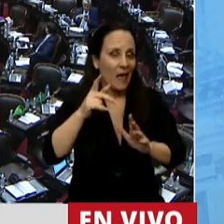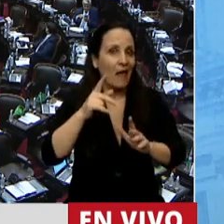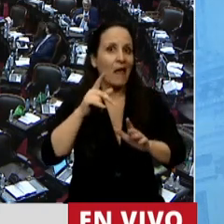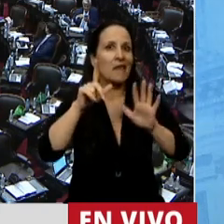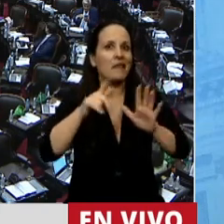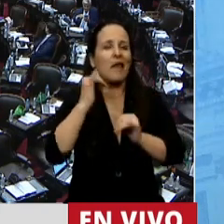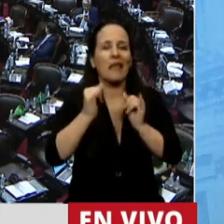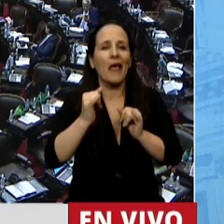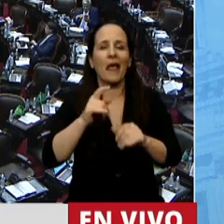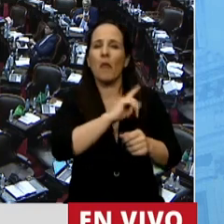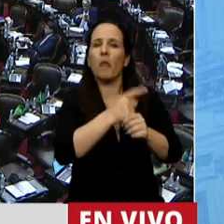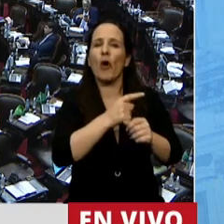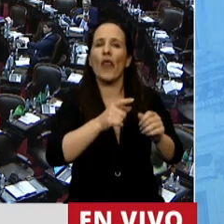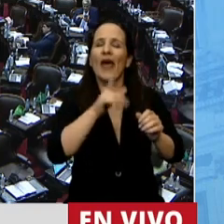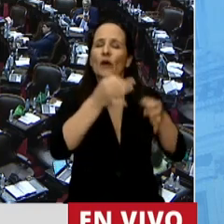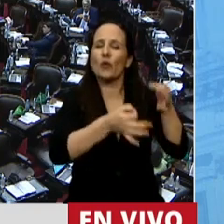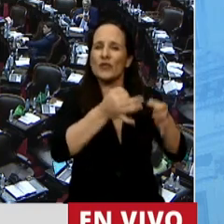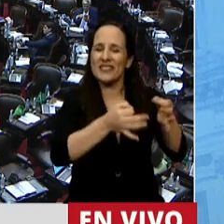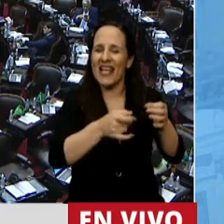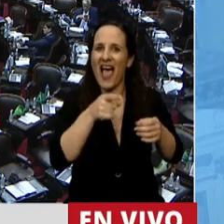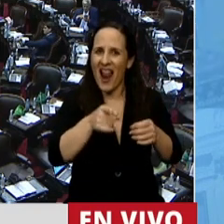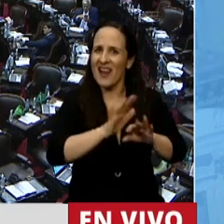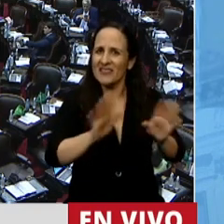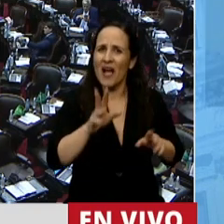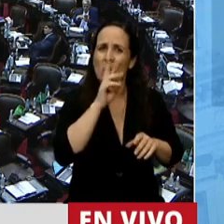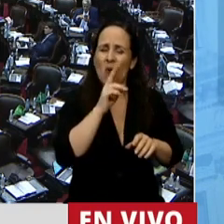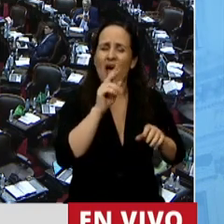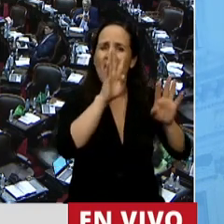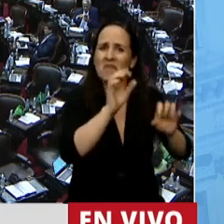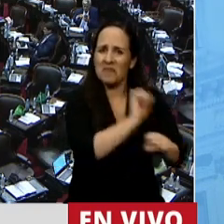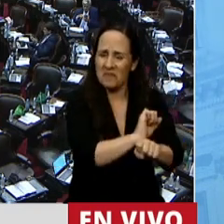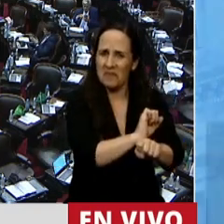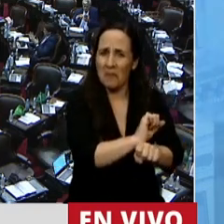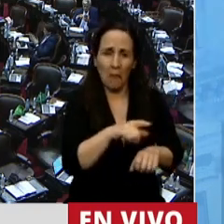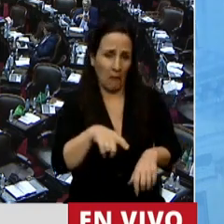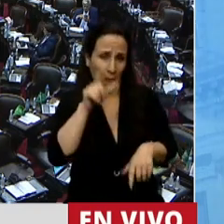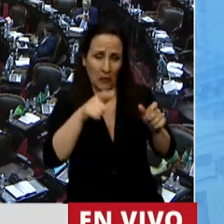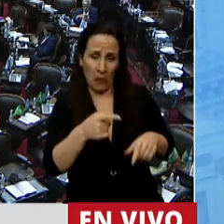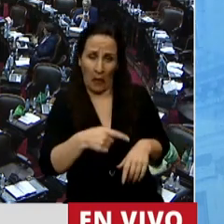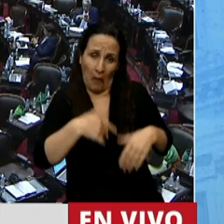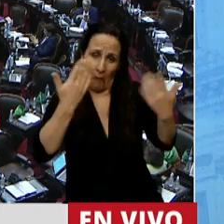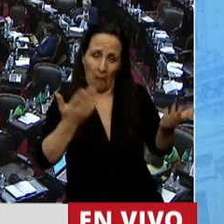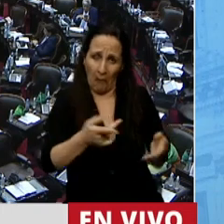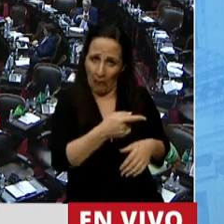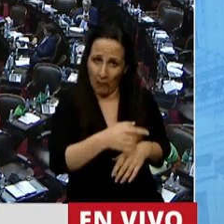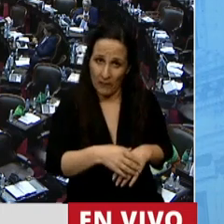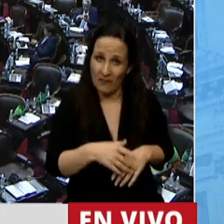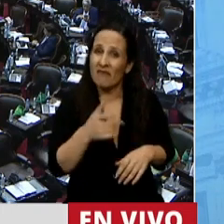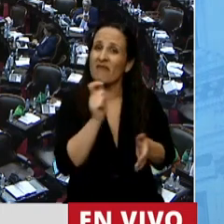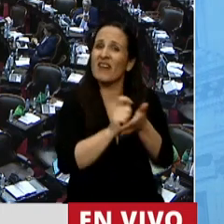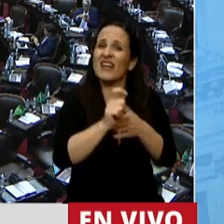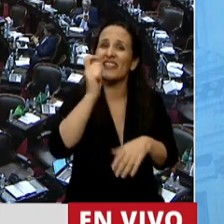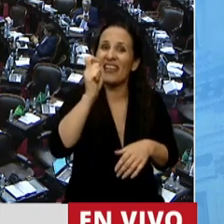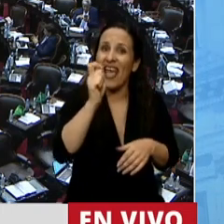el Poder Judicial encarceló mujeres y que a nadie le importa. Y este libro lo escribieron